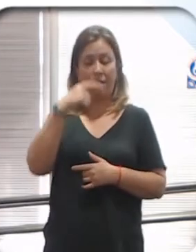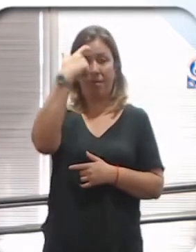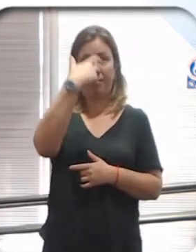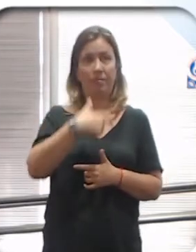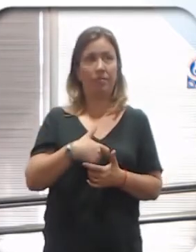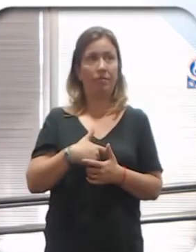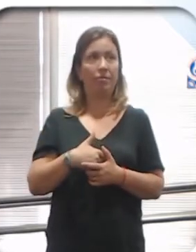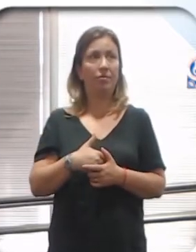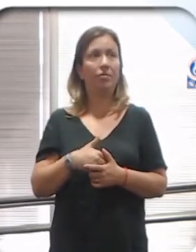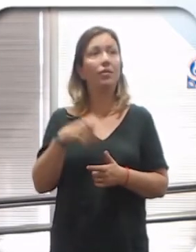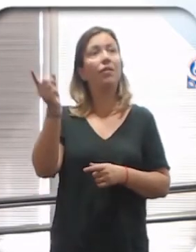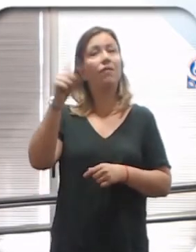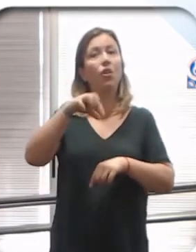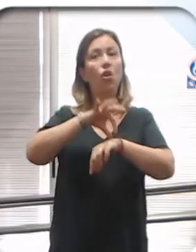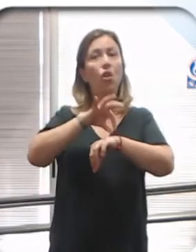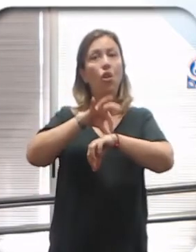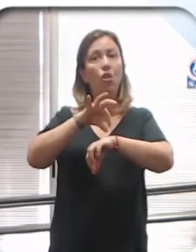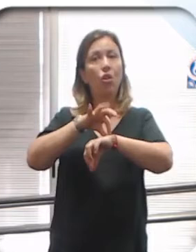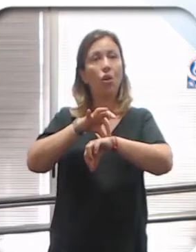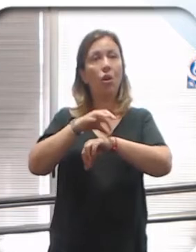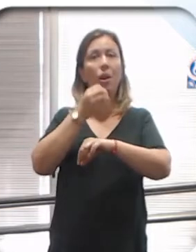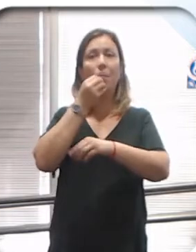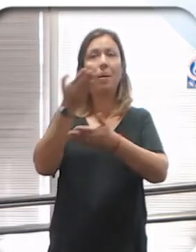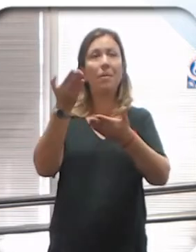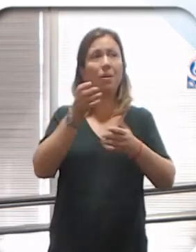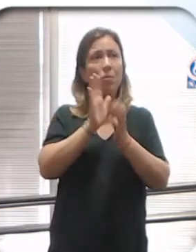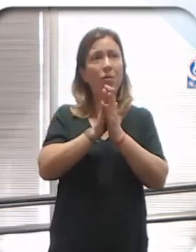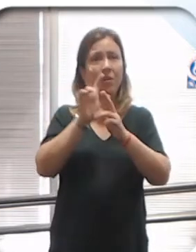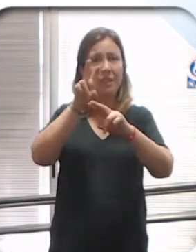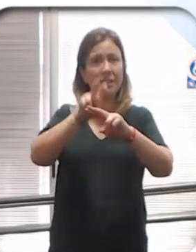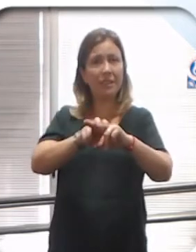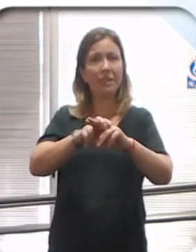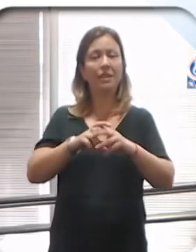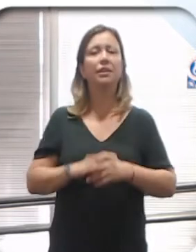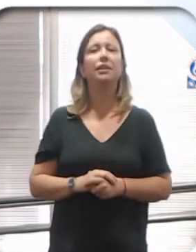como... ¿Cómo le va, doctora? Bienvenida, siéntese.